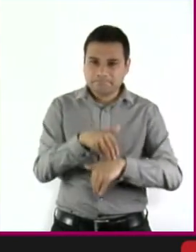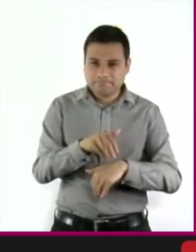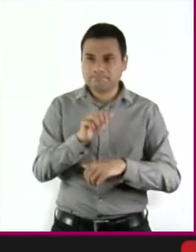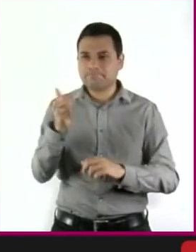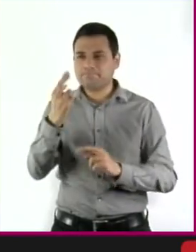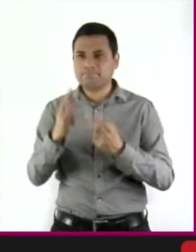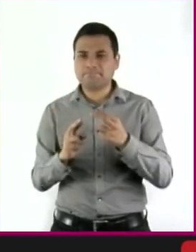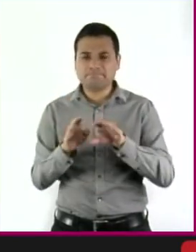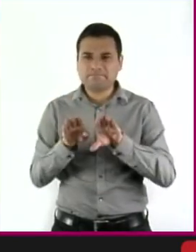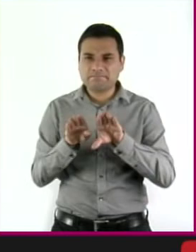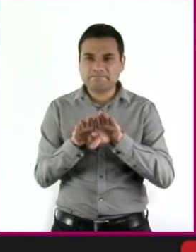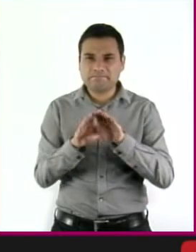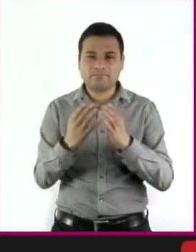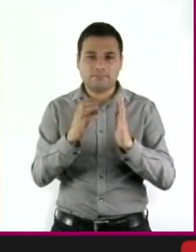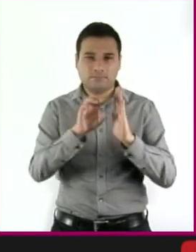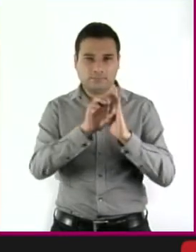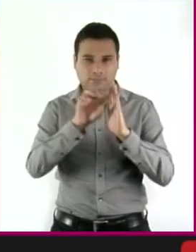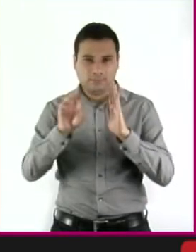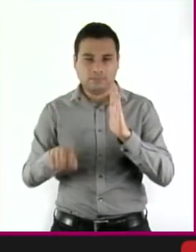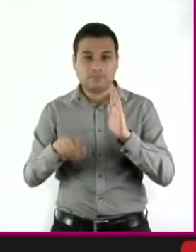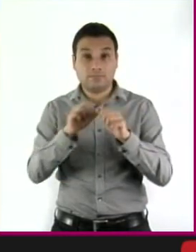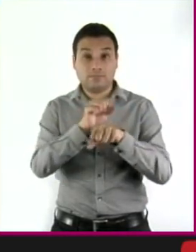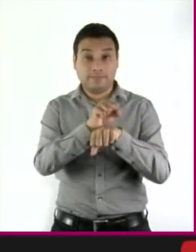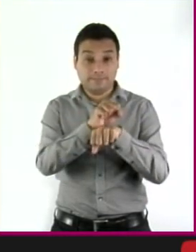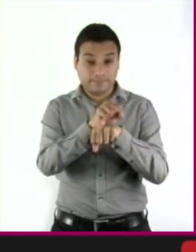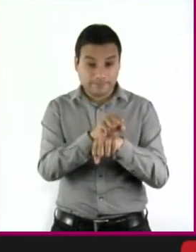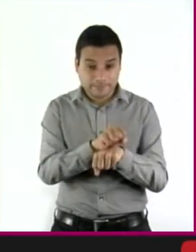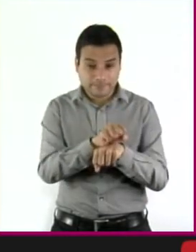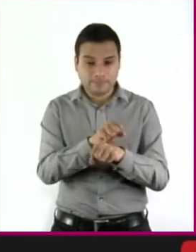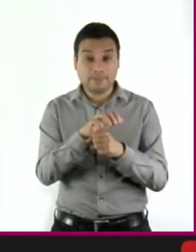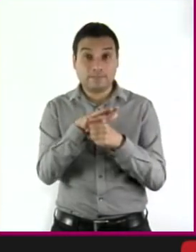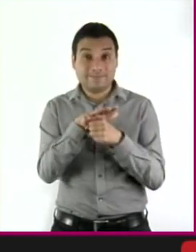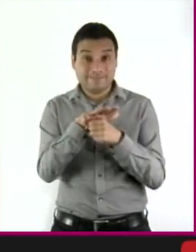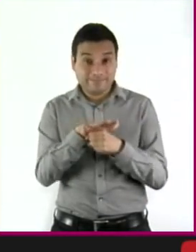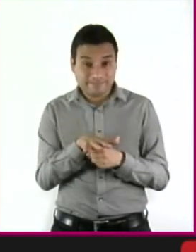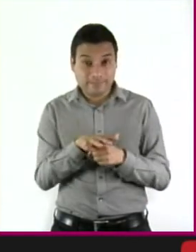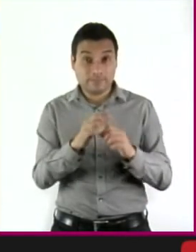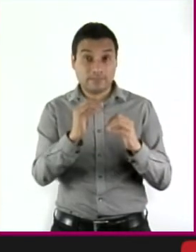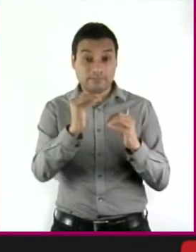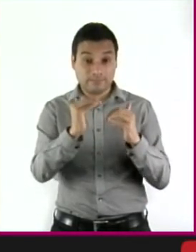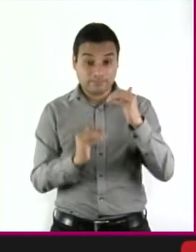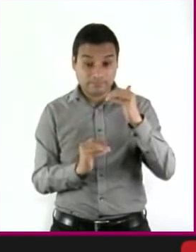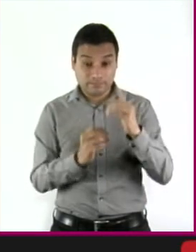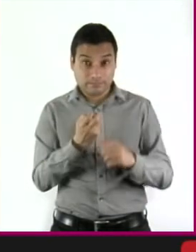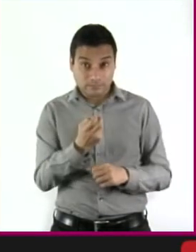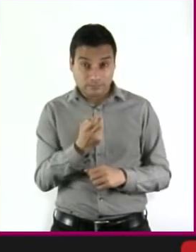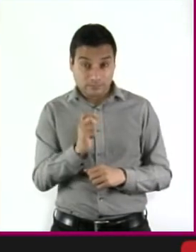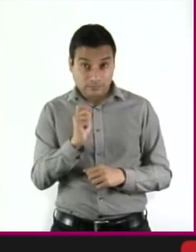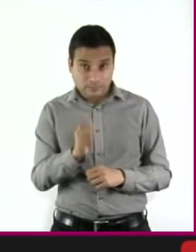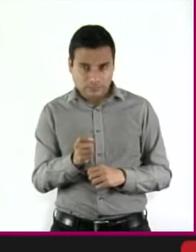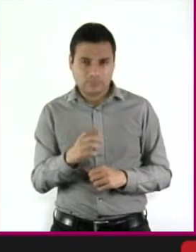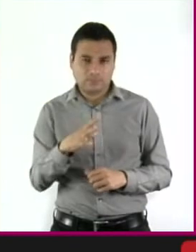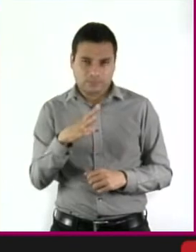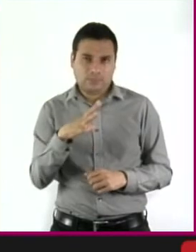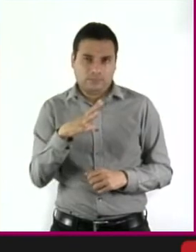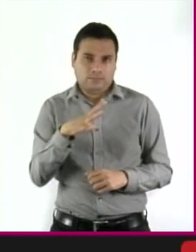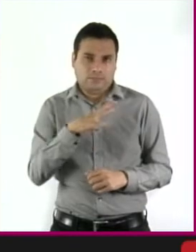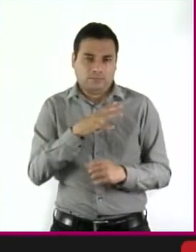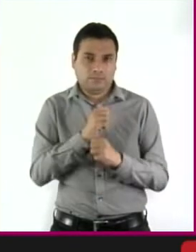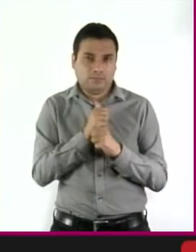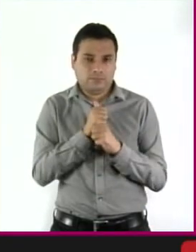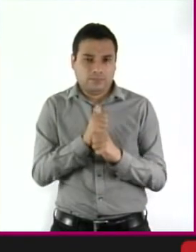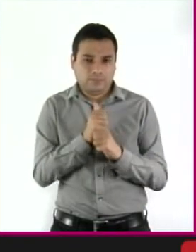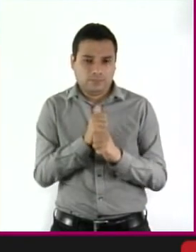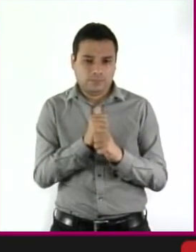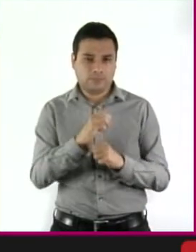esclavitud. La opresión. La desigualdad. No se trata de protestar por protestar, porque hay normas útiles